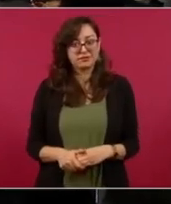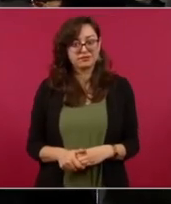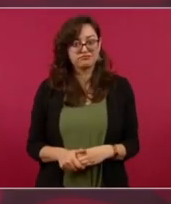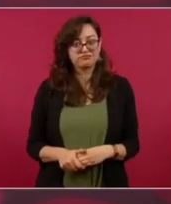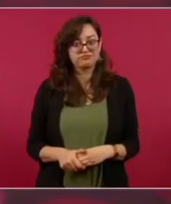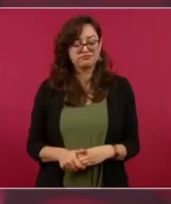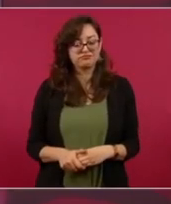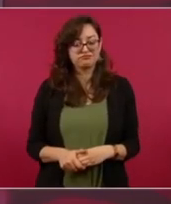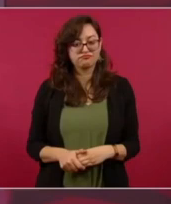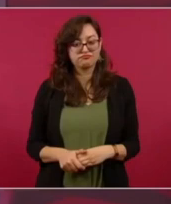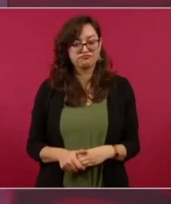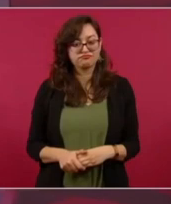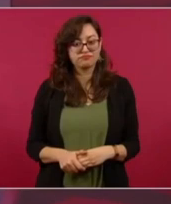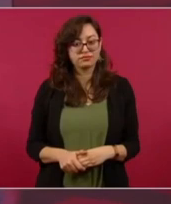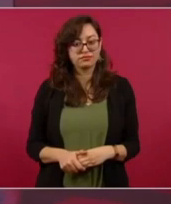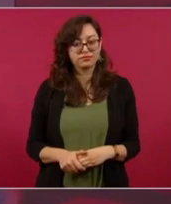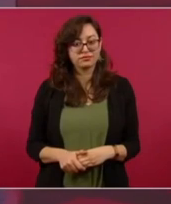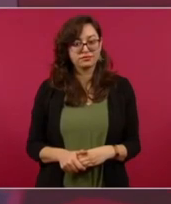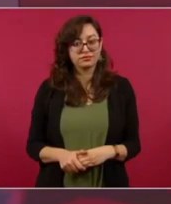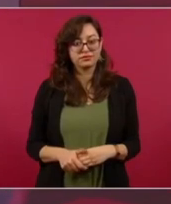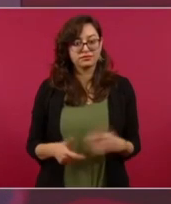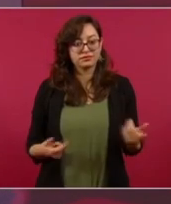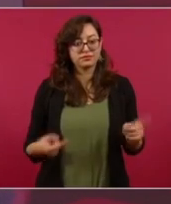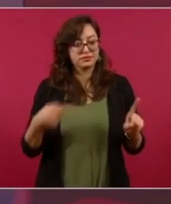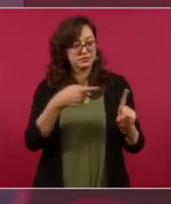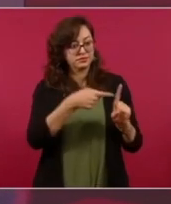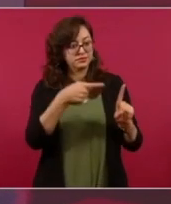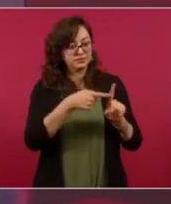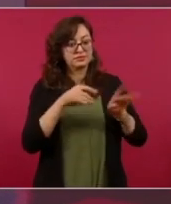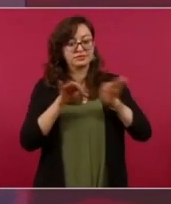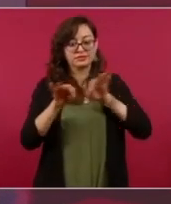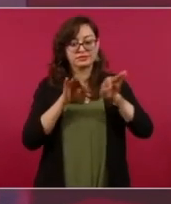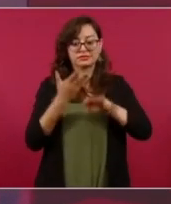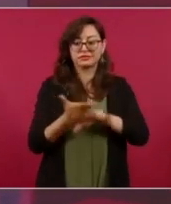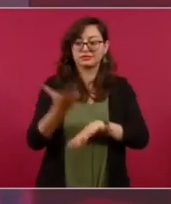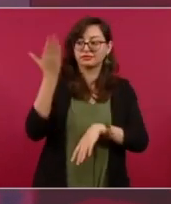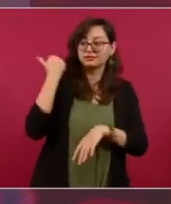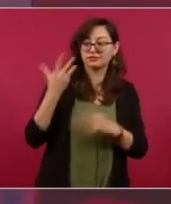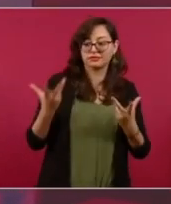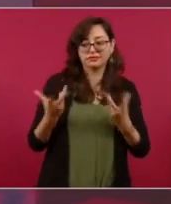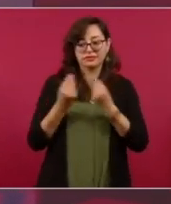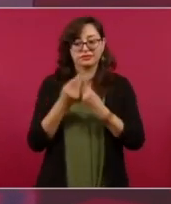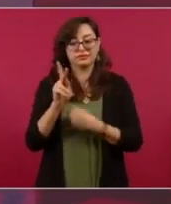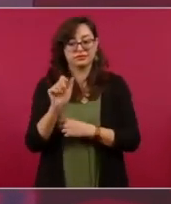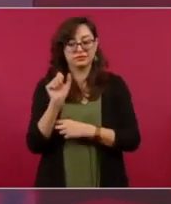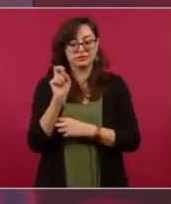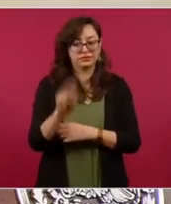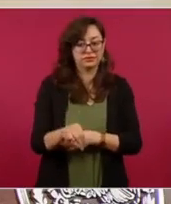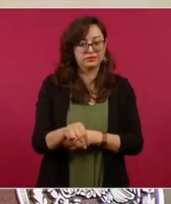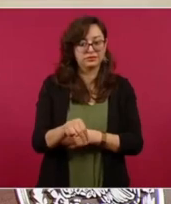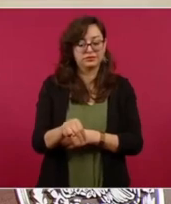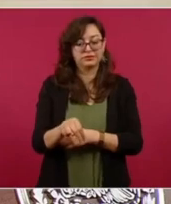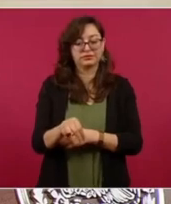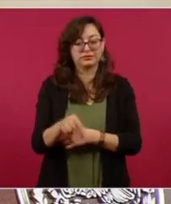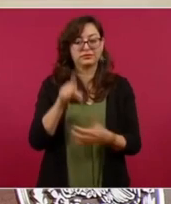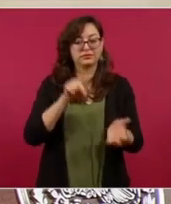trabajó en el gobierno del pan en gobernación en ese entonces